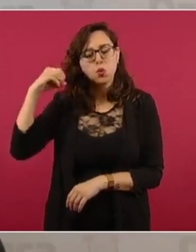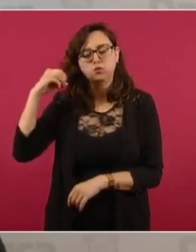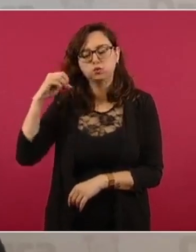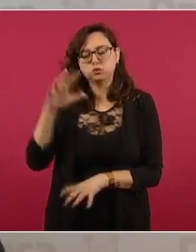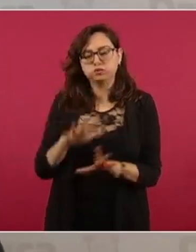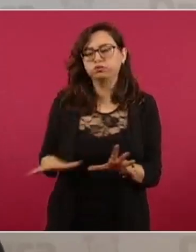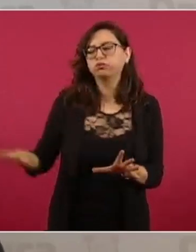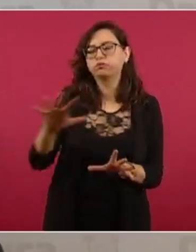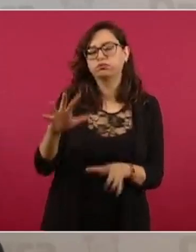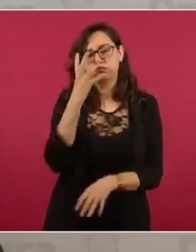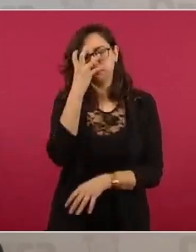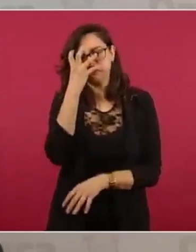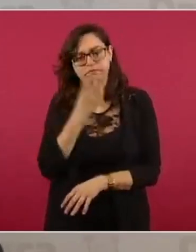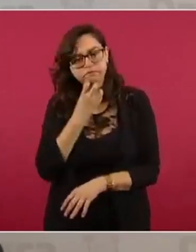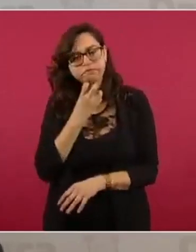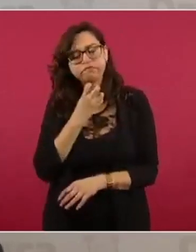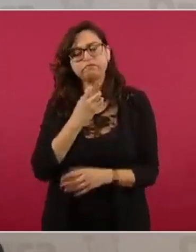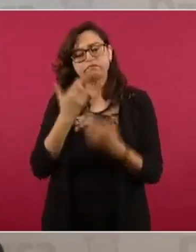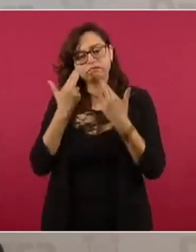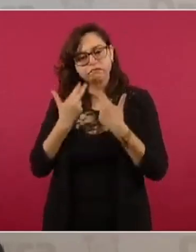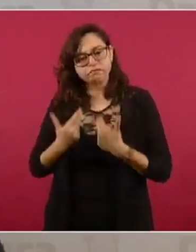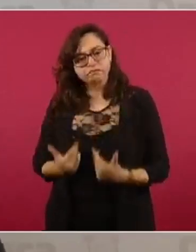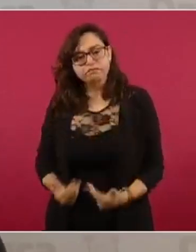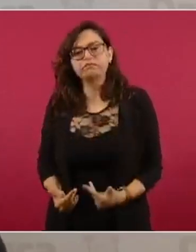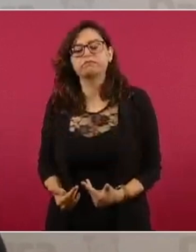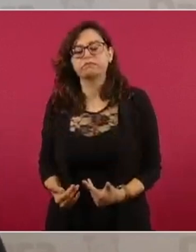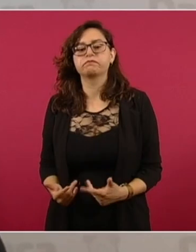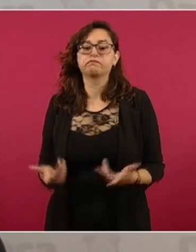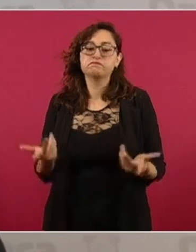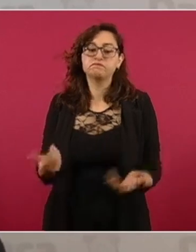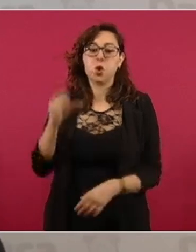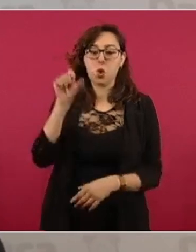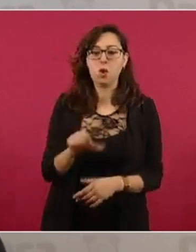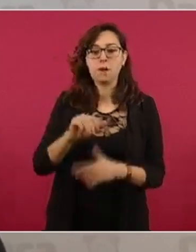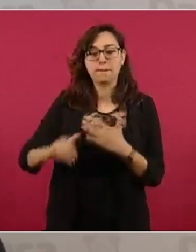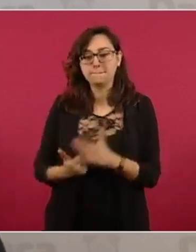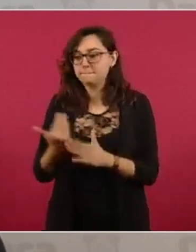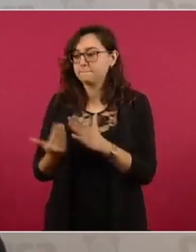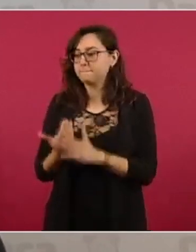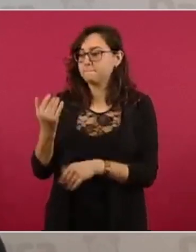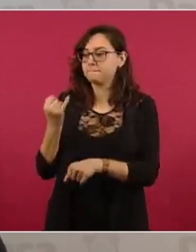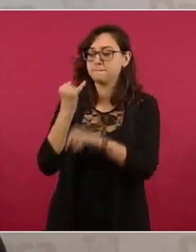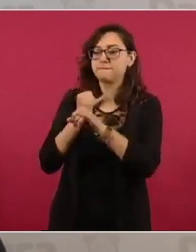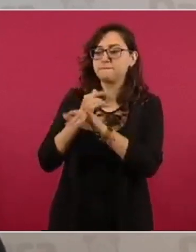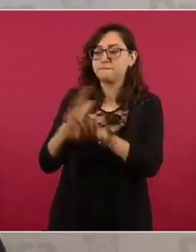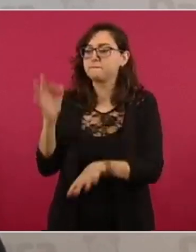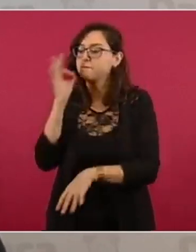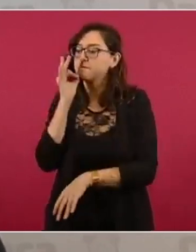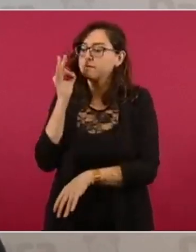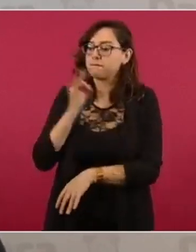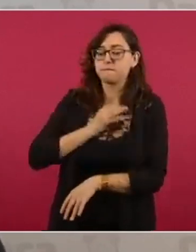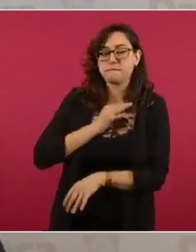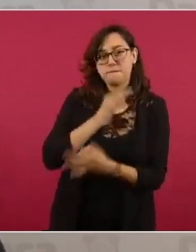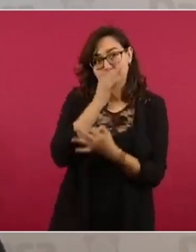de esta mañana, señor presidente, lo que podemos informar es, primero, que este fenómeno Agatha,